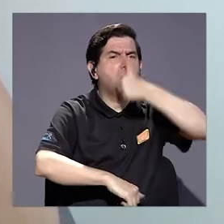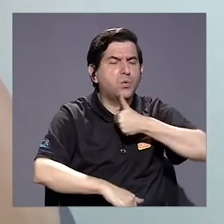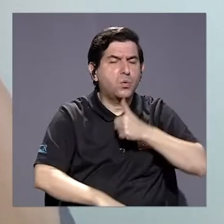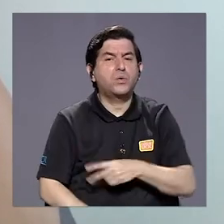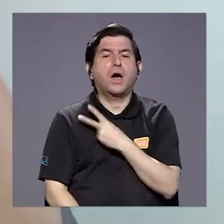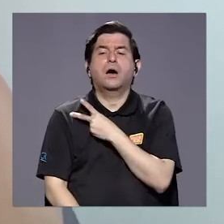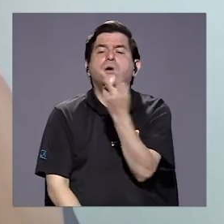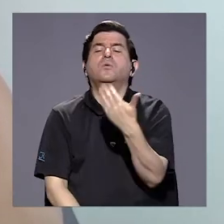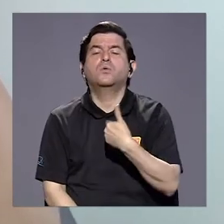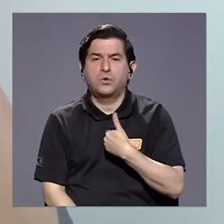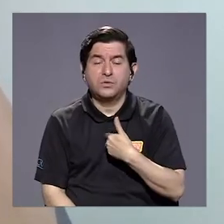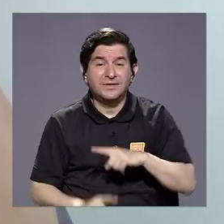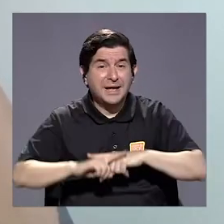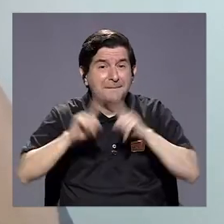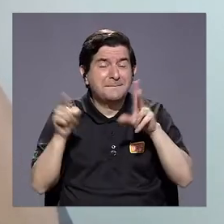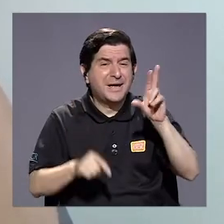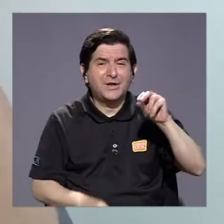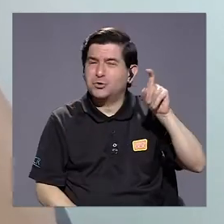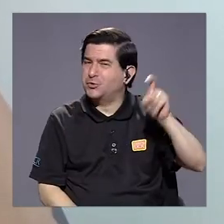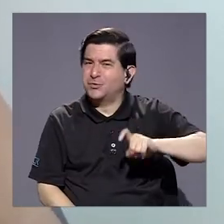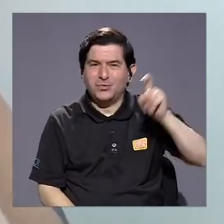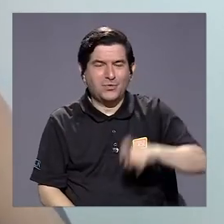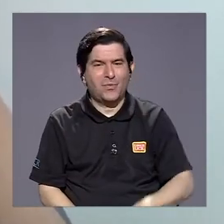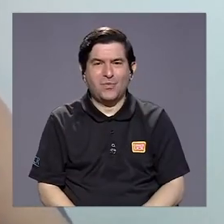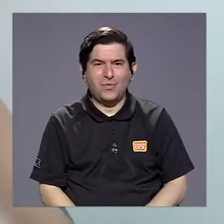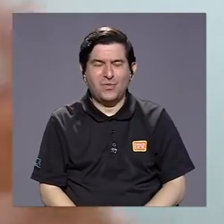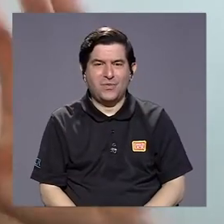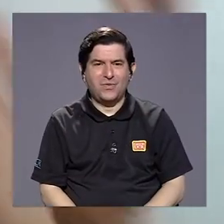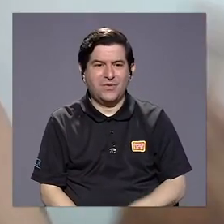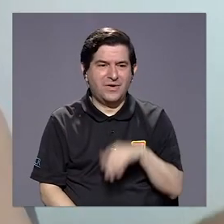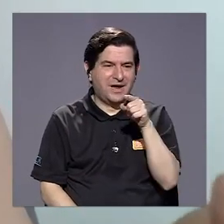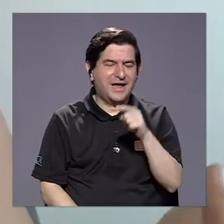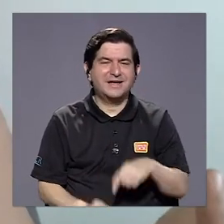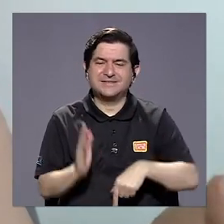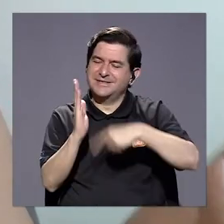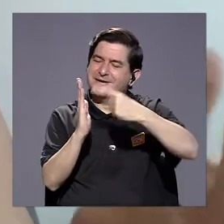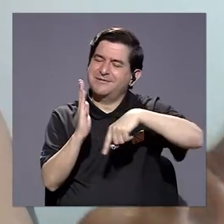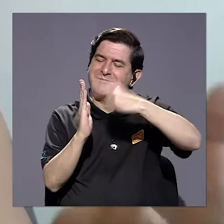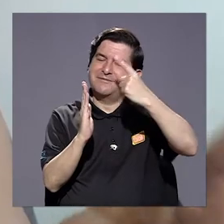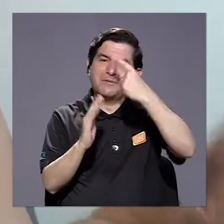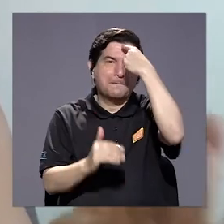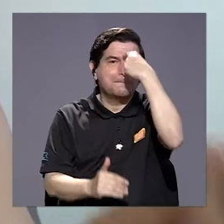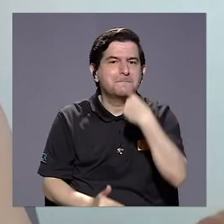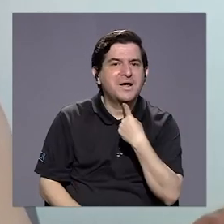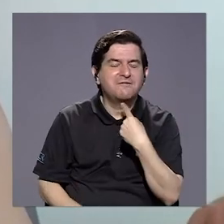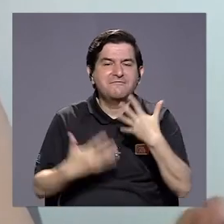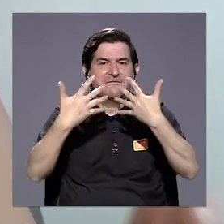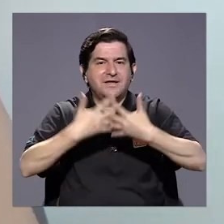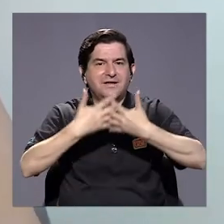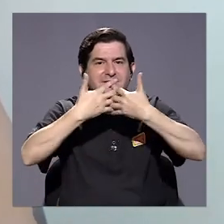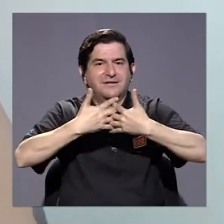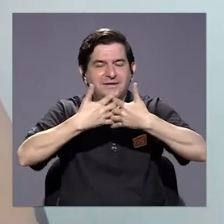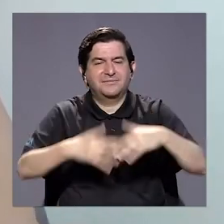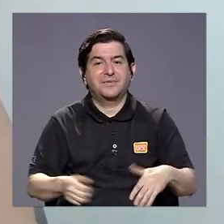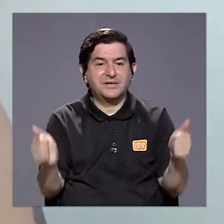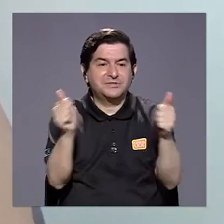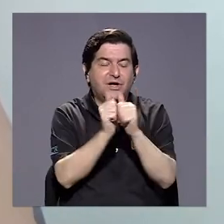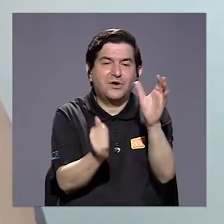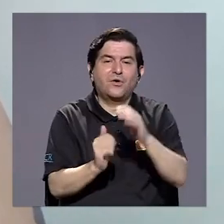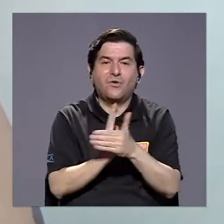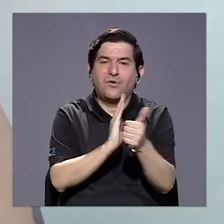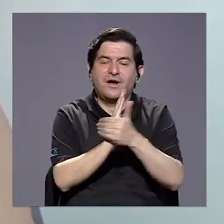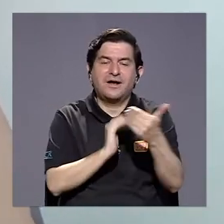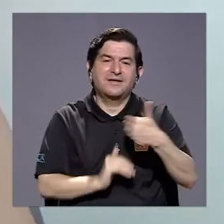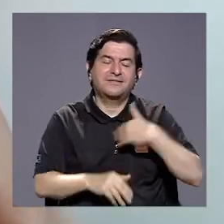y hay voluntad, pero no necesariamente se empata el perfil que necesita la empresa con las